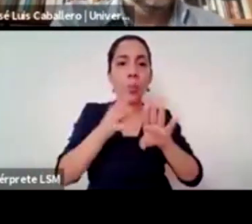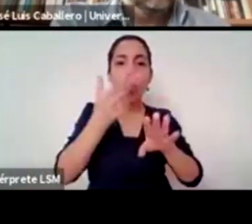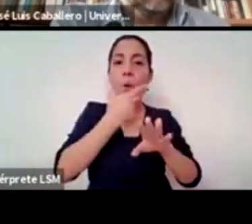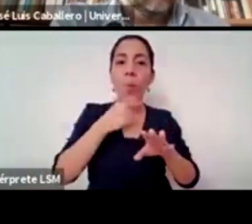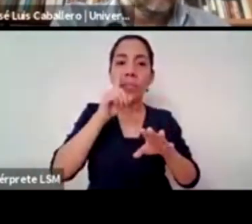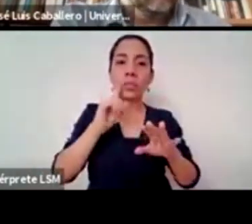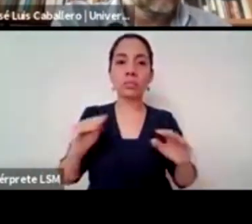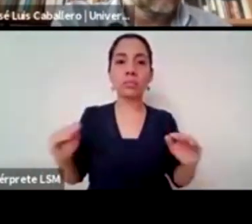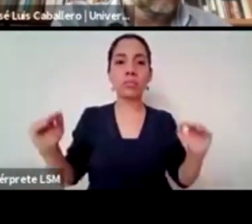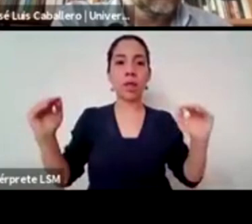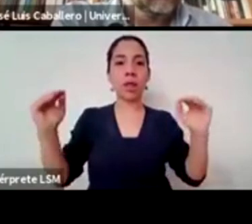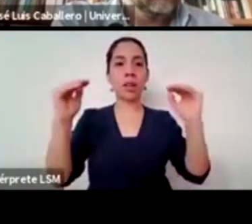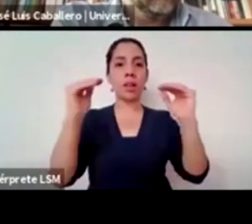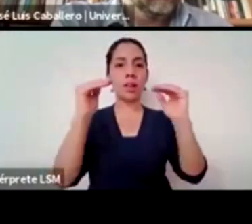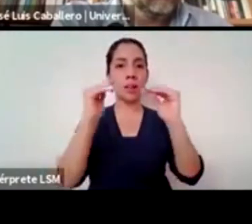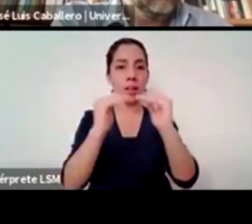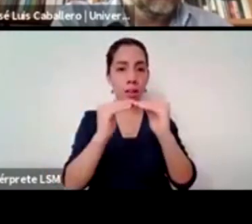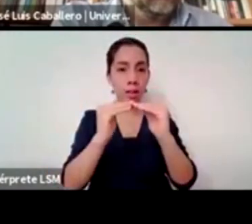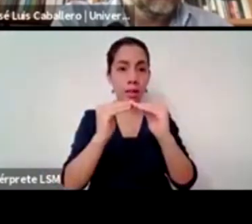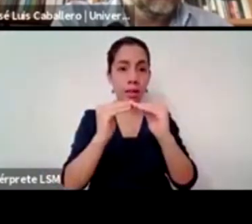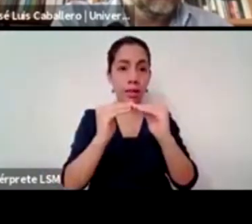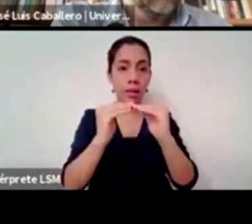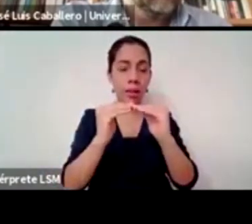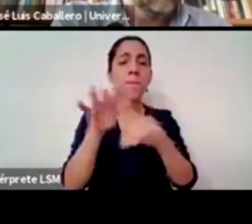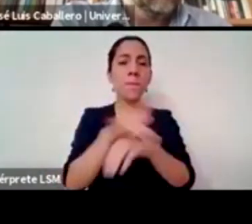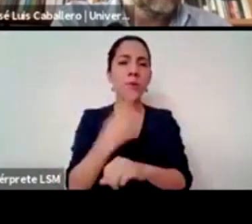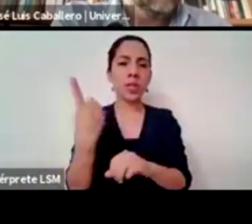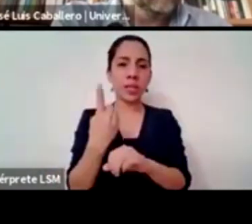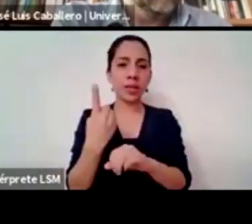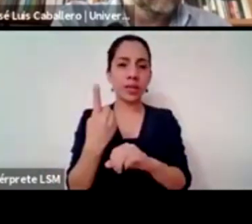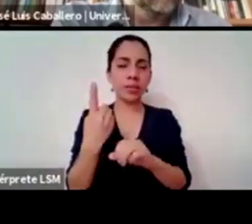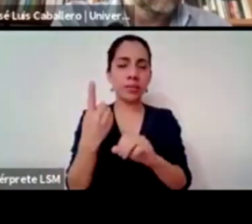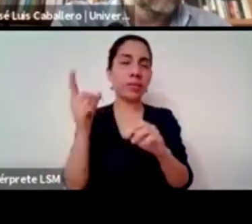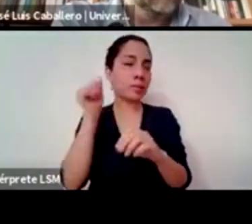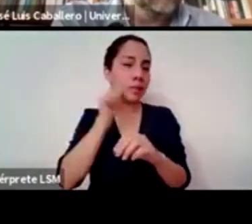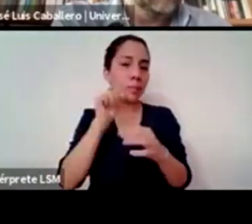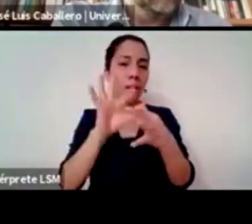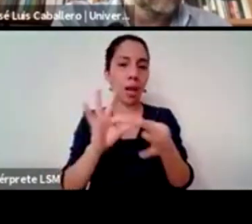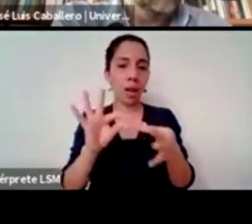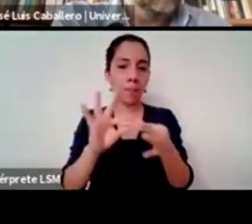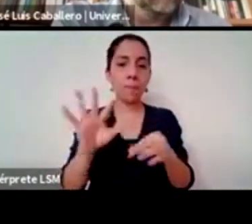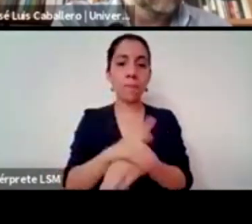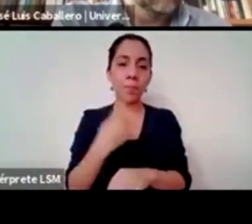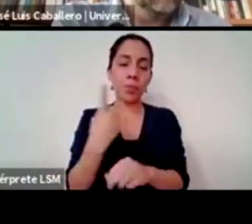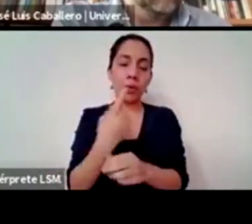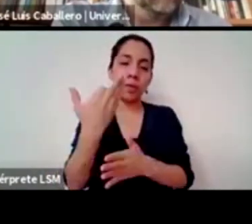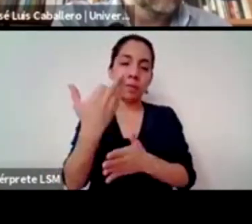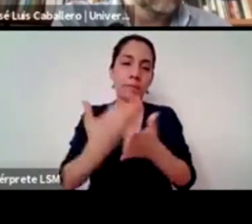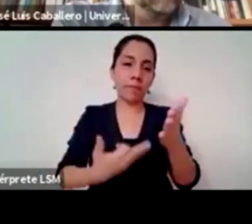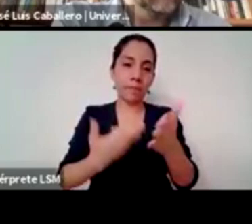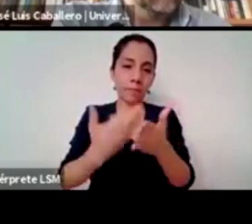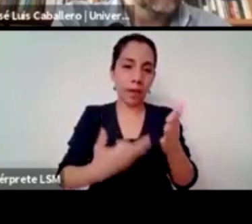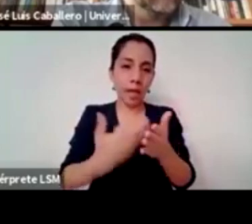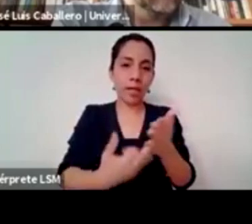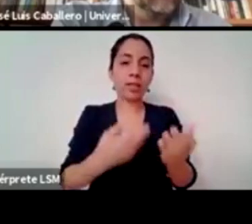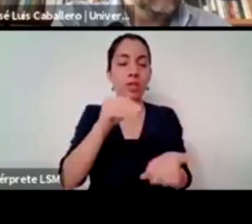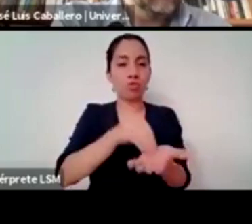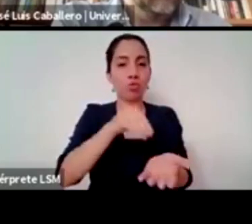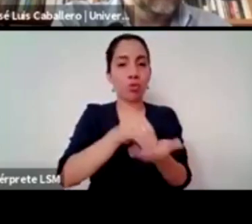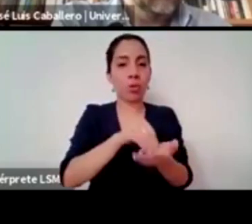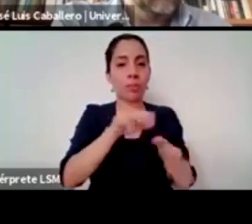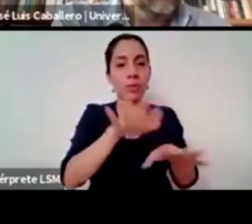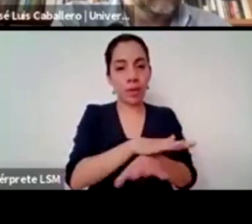porque difícilmente es algo que sucede muy a menudo todavía nos salta al ojo cuando encontramos temas